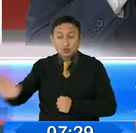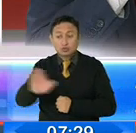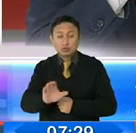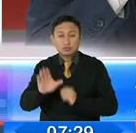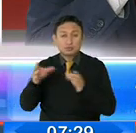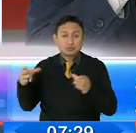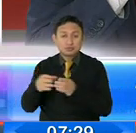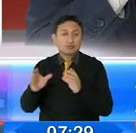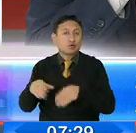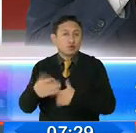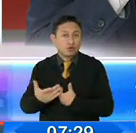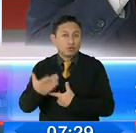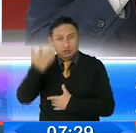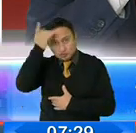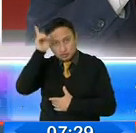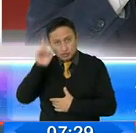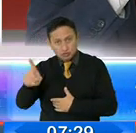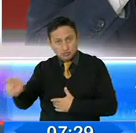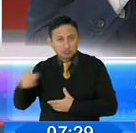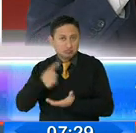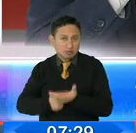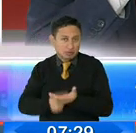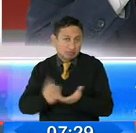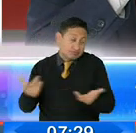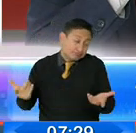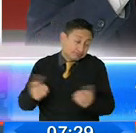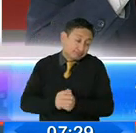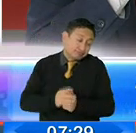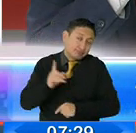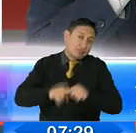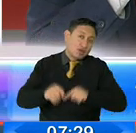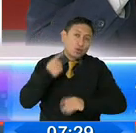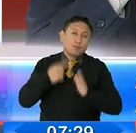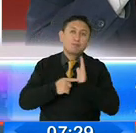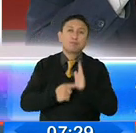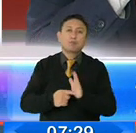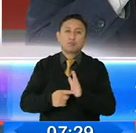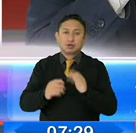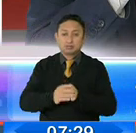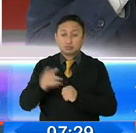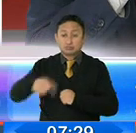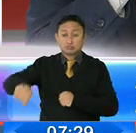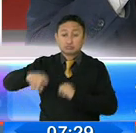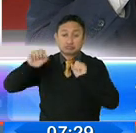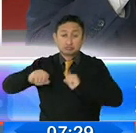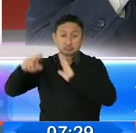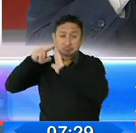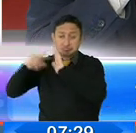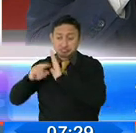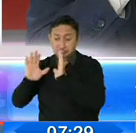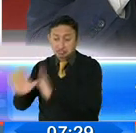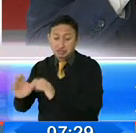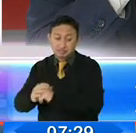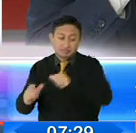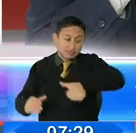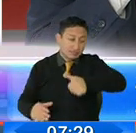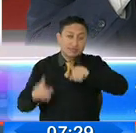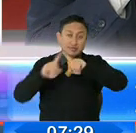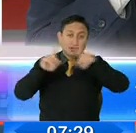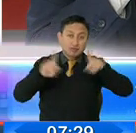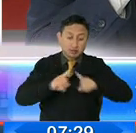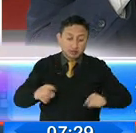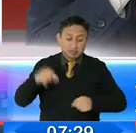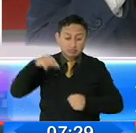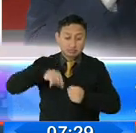condiciones de cada gobierno autónomo descentralizado. Habrán unos que tomarán ciertas acciones, otros otras y